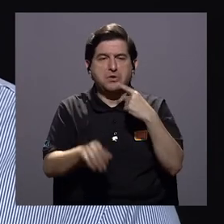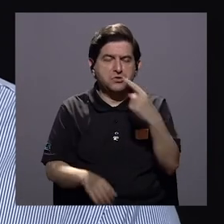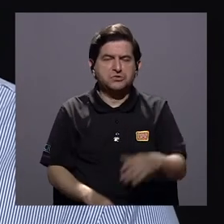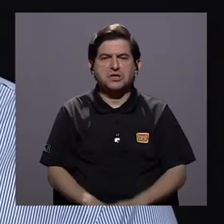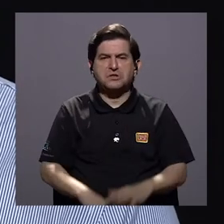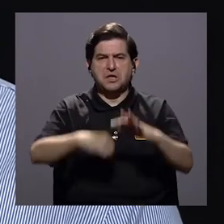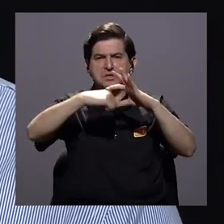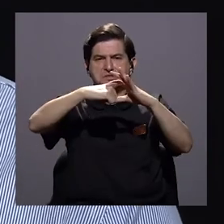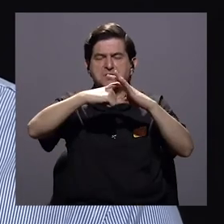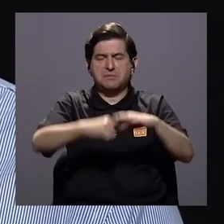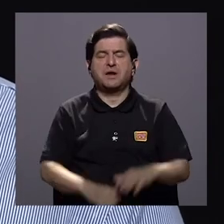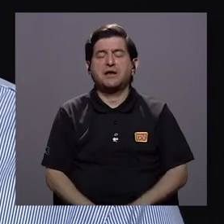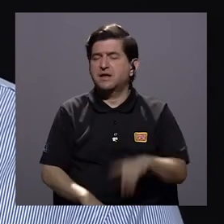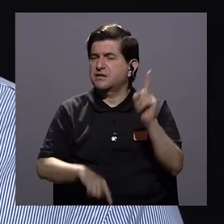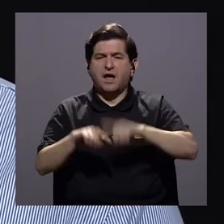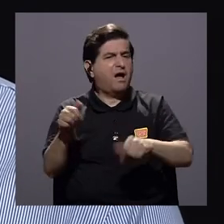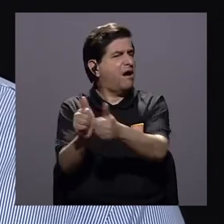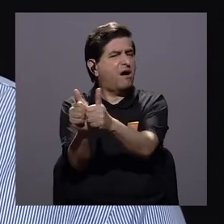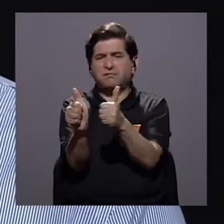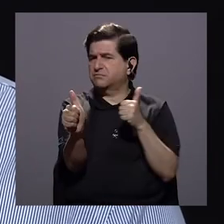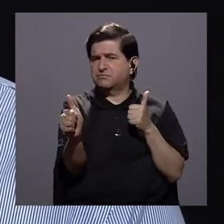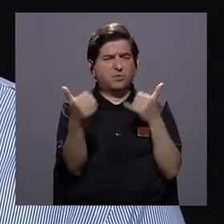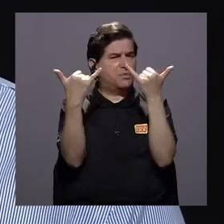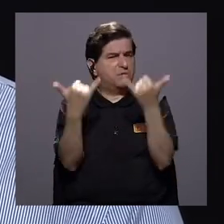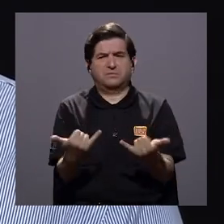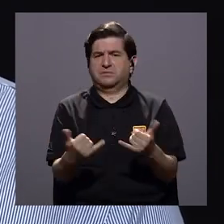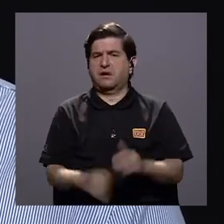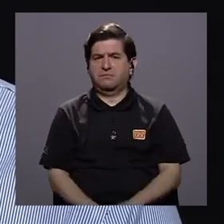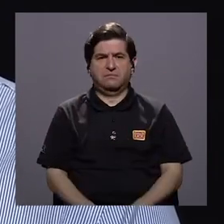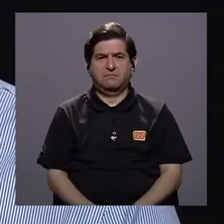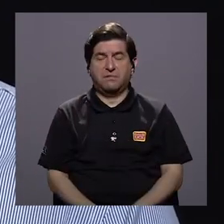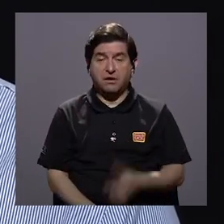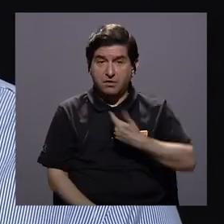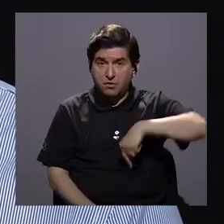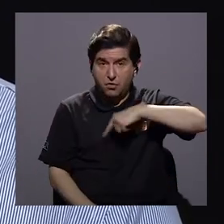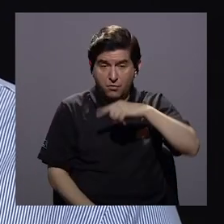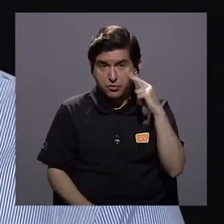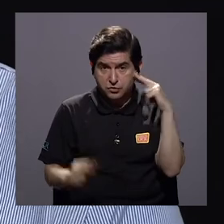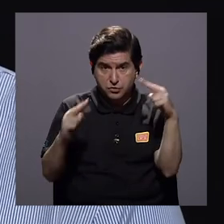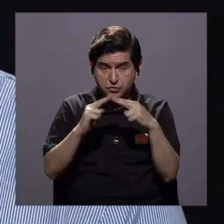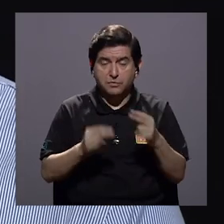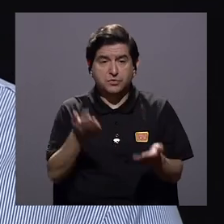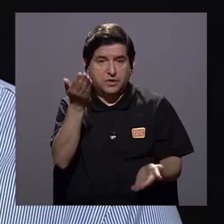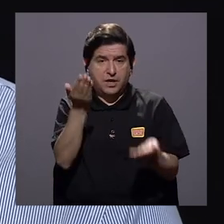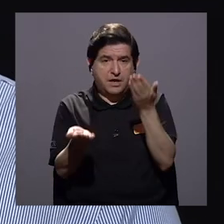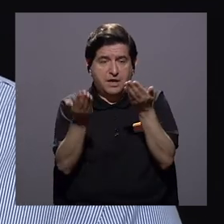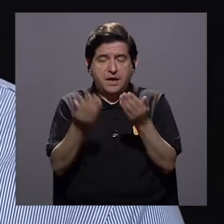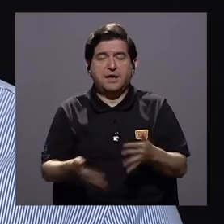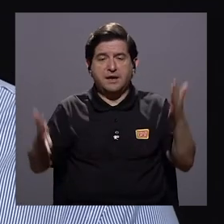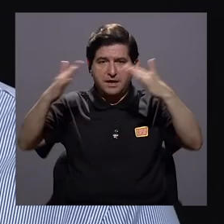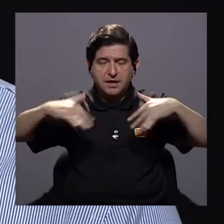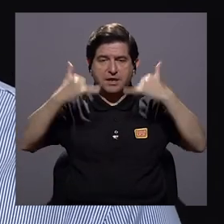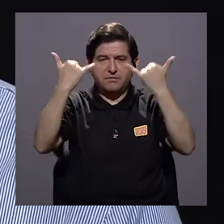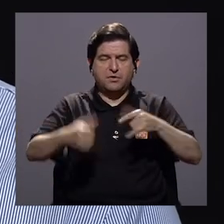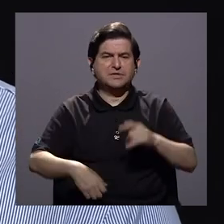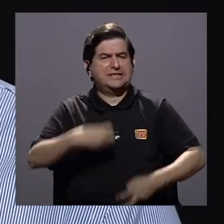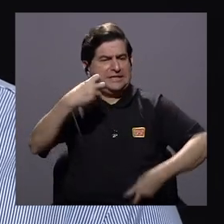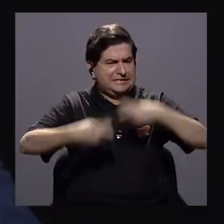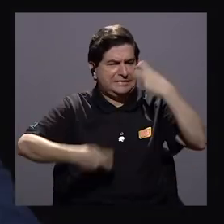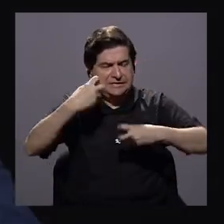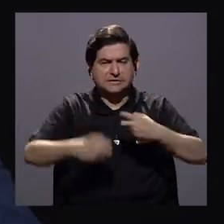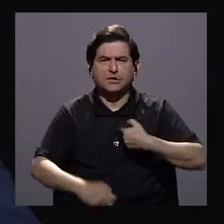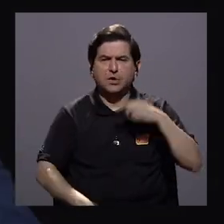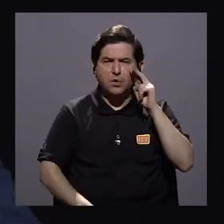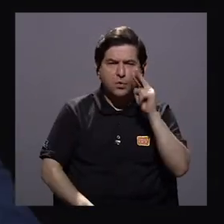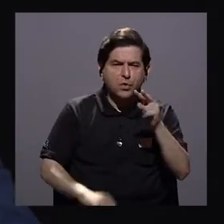básicamente el planeta está en una situación irreversible en que al menos como conocemos el equilibrio ambiental ya está totalmente comprometido